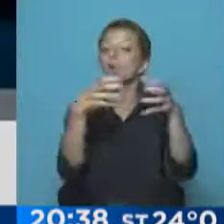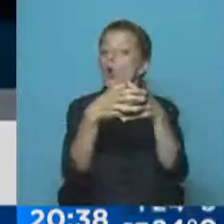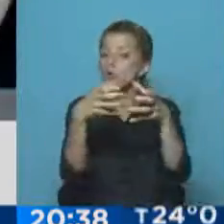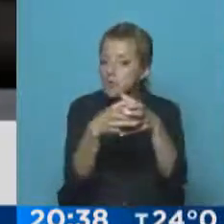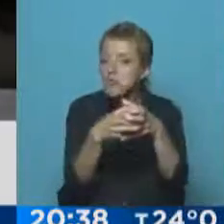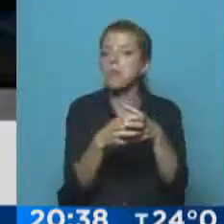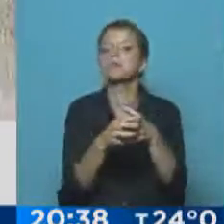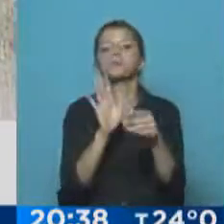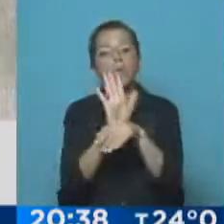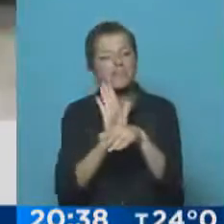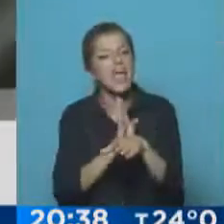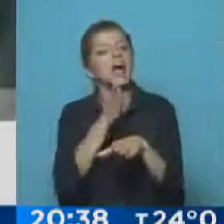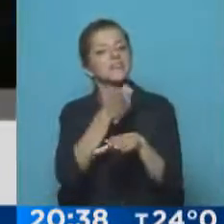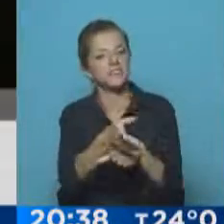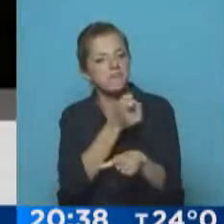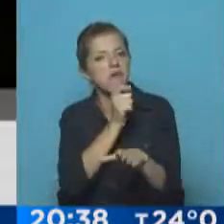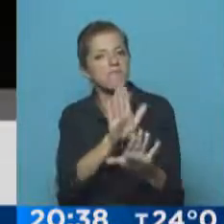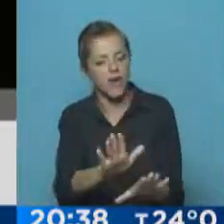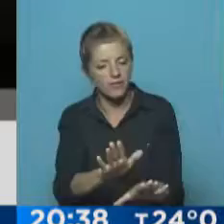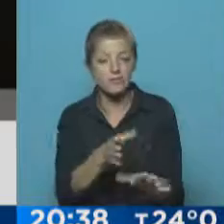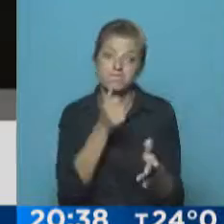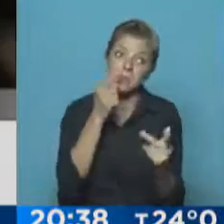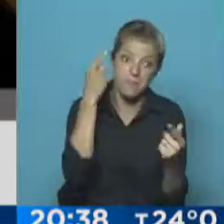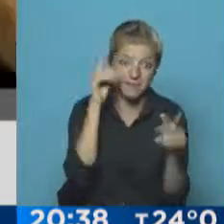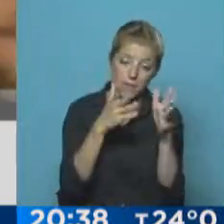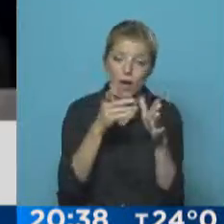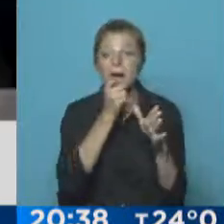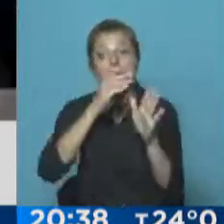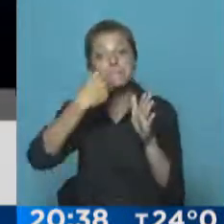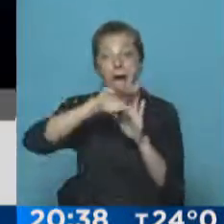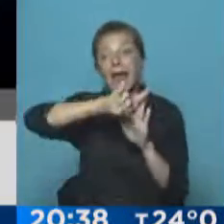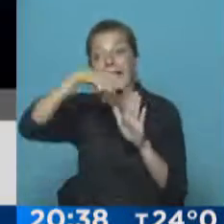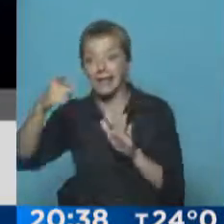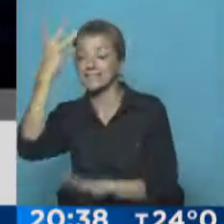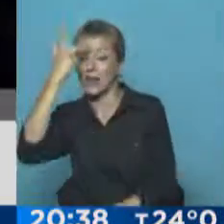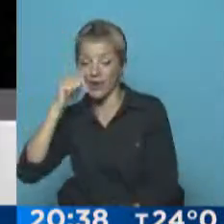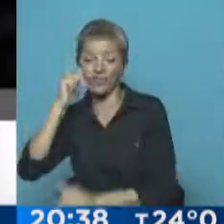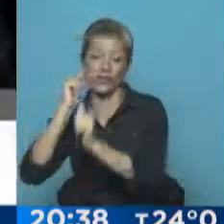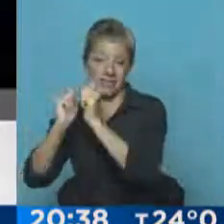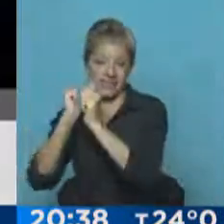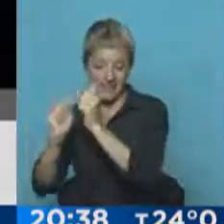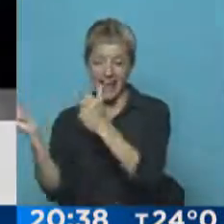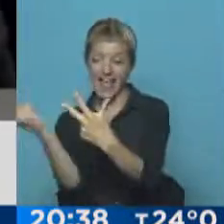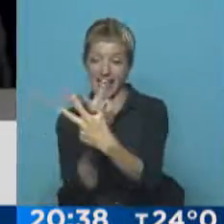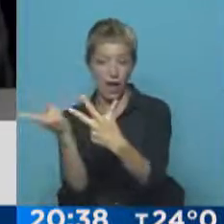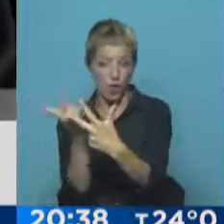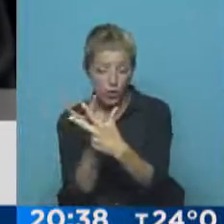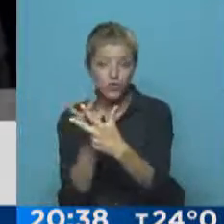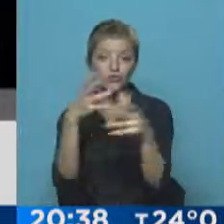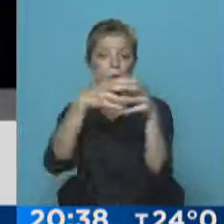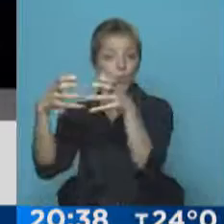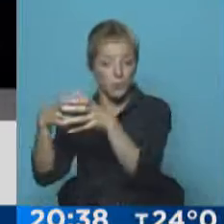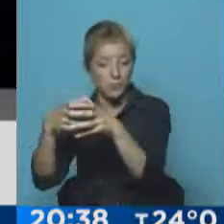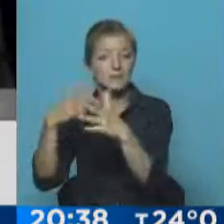accesible dentro de todo, más que San Lorenzo y Central que quedaron en zonas con